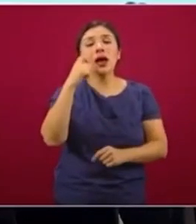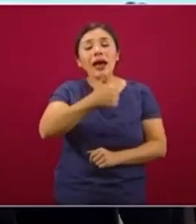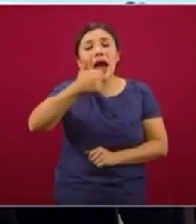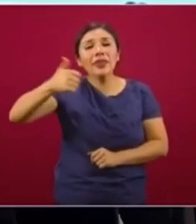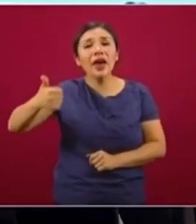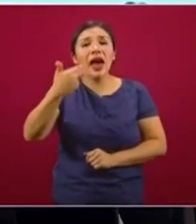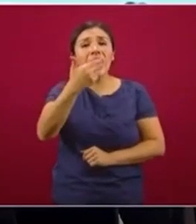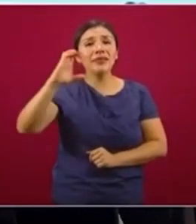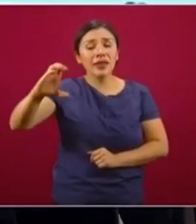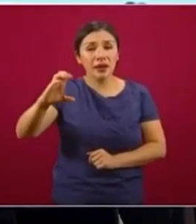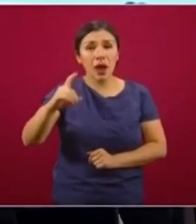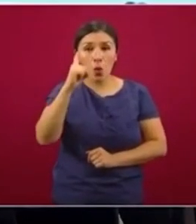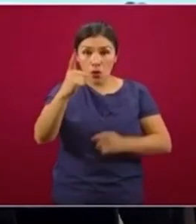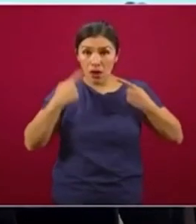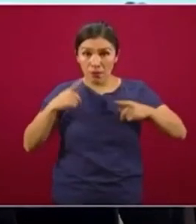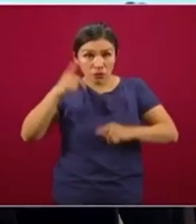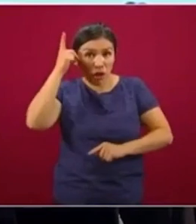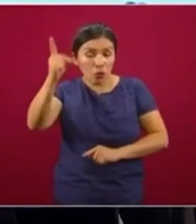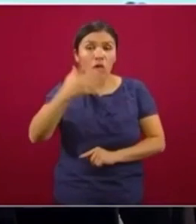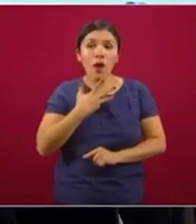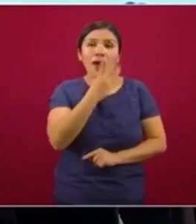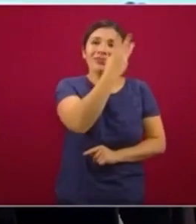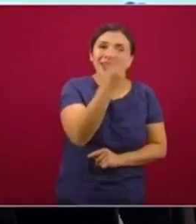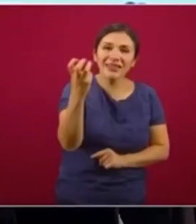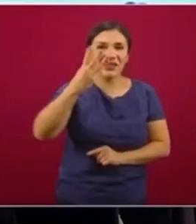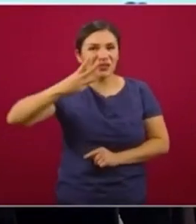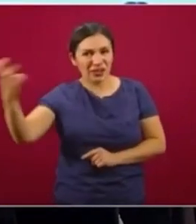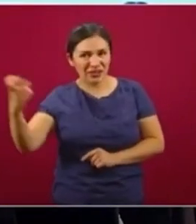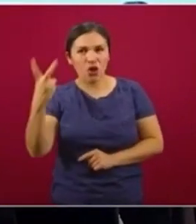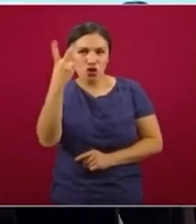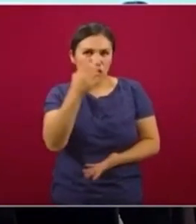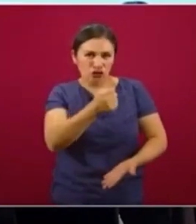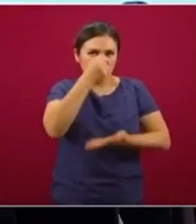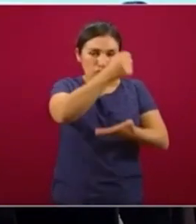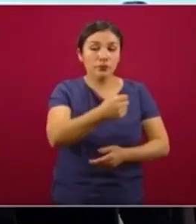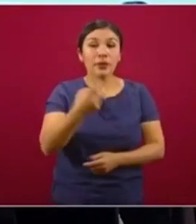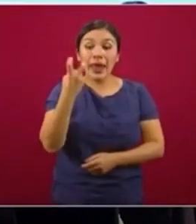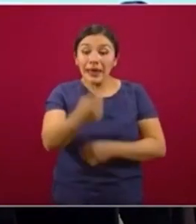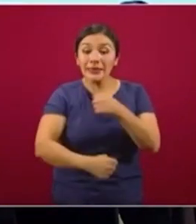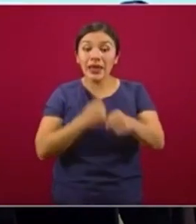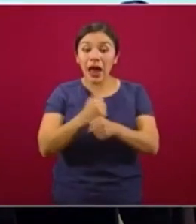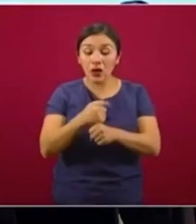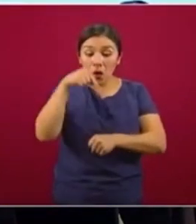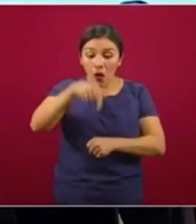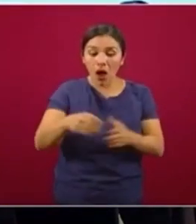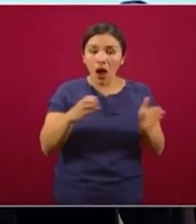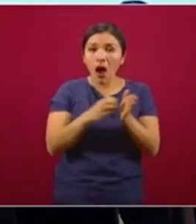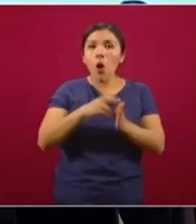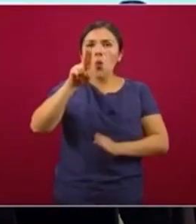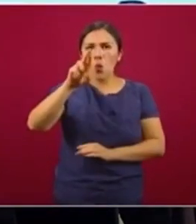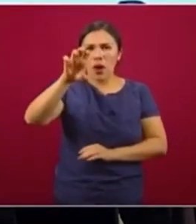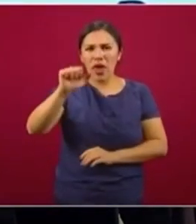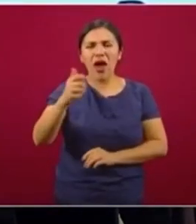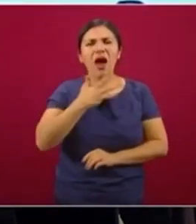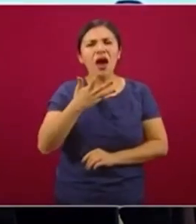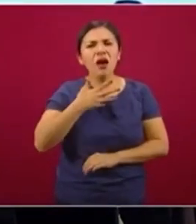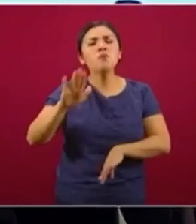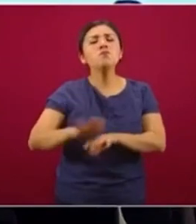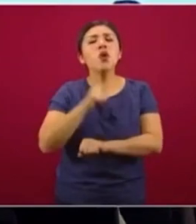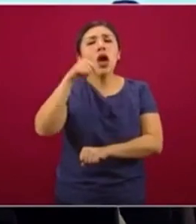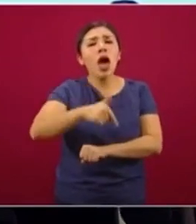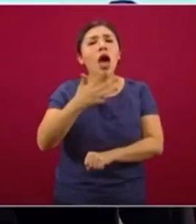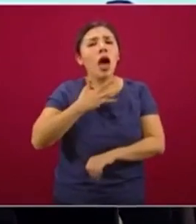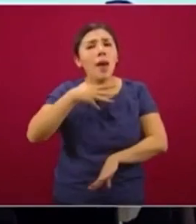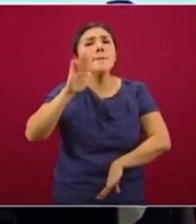tal manera que un productor tendrá 300 y 300. Este año el paquete consiste en la urea porque tiene además